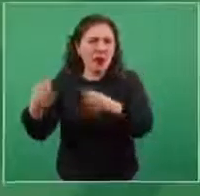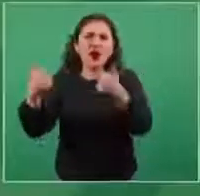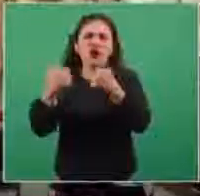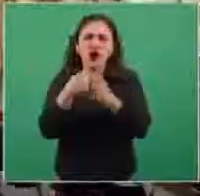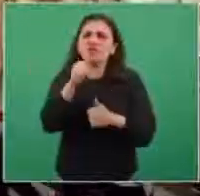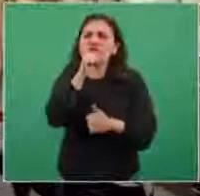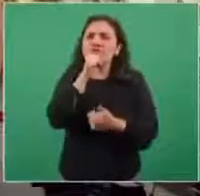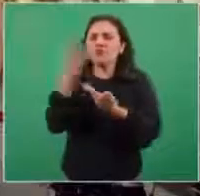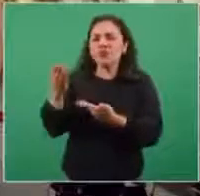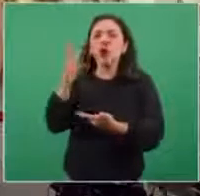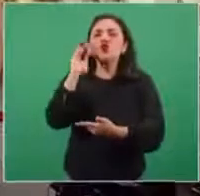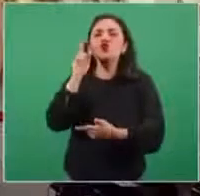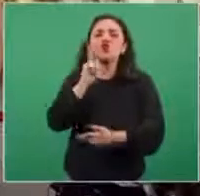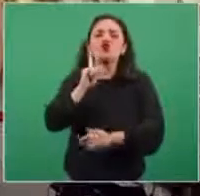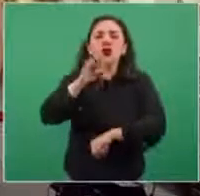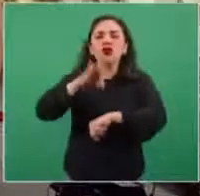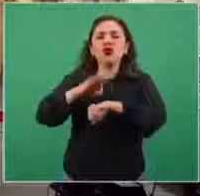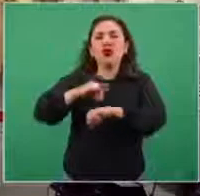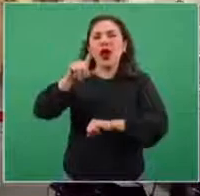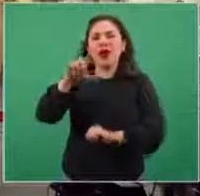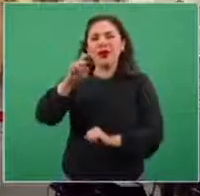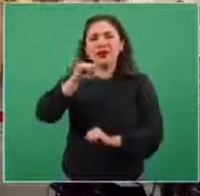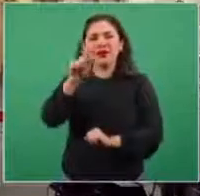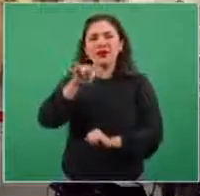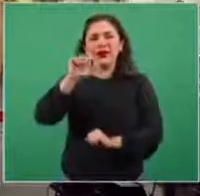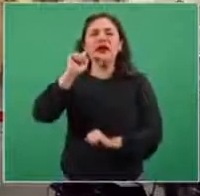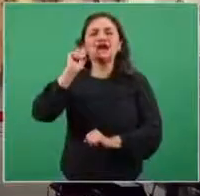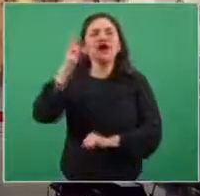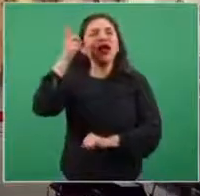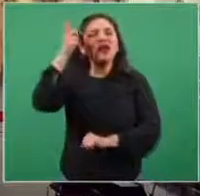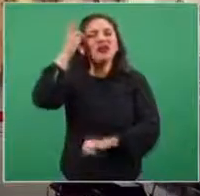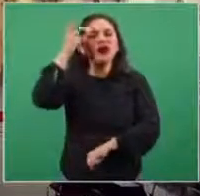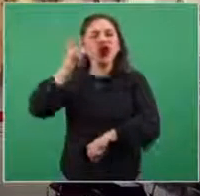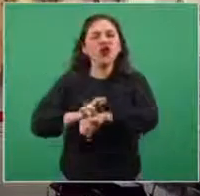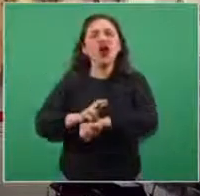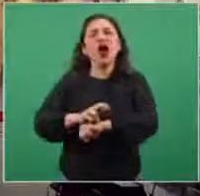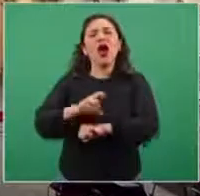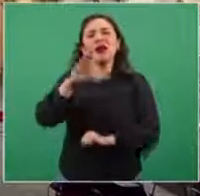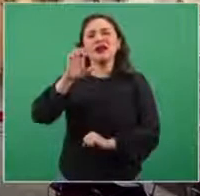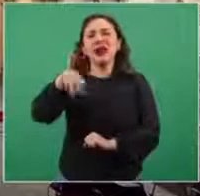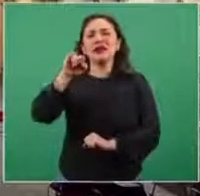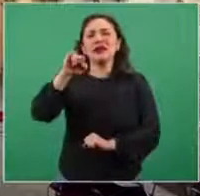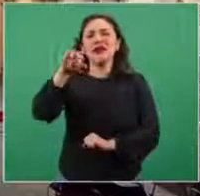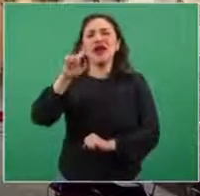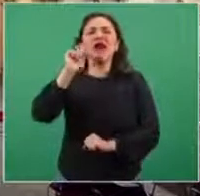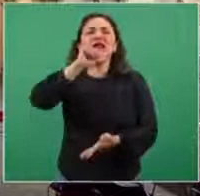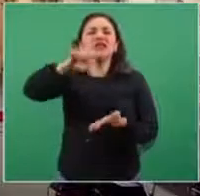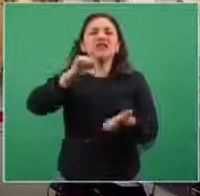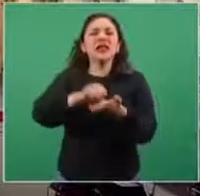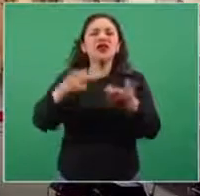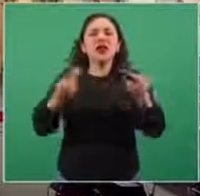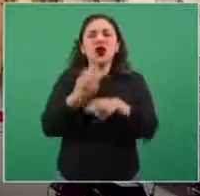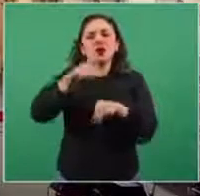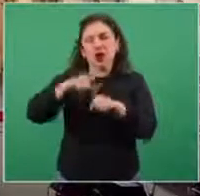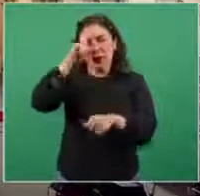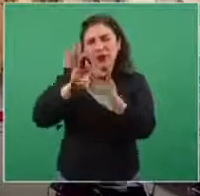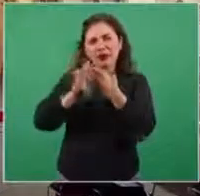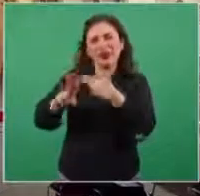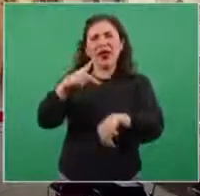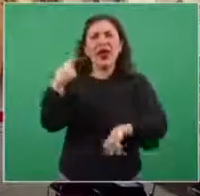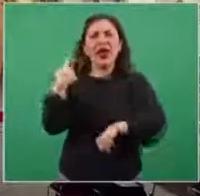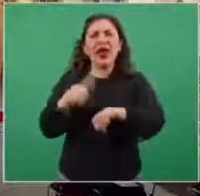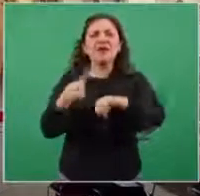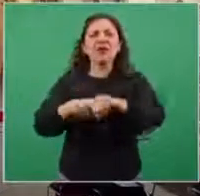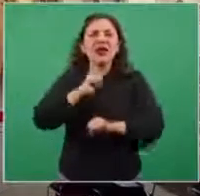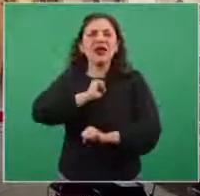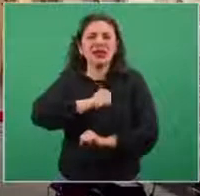presentará la doctora Alexe de la Torre Rosas, directora general del CENCIDA, el Centro Nacional para la Prevención del VIH-Sida en México,